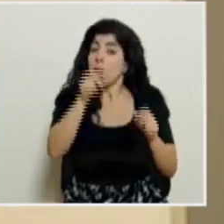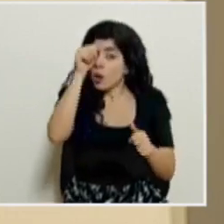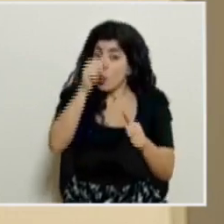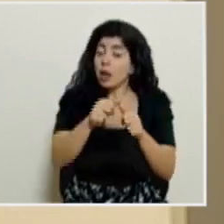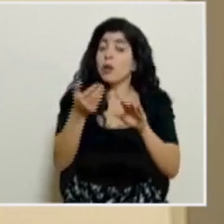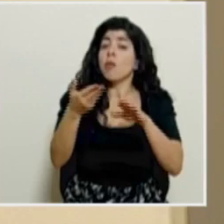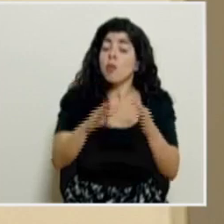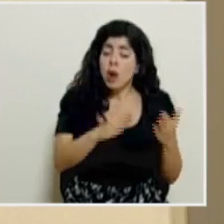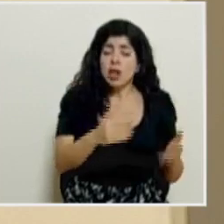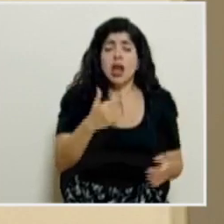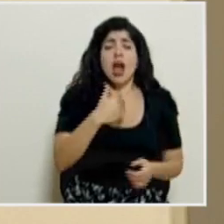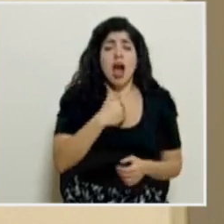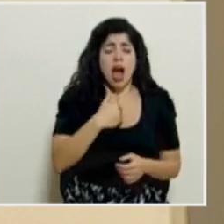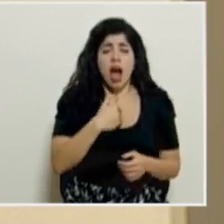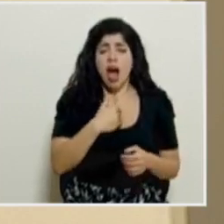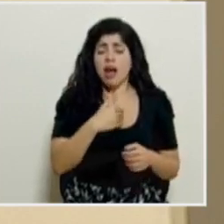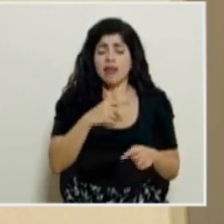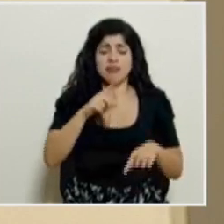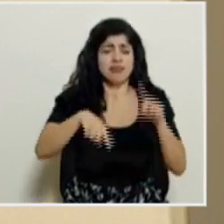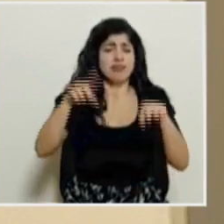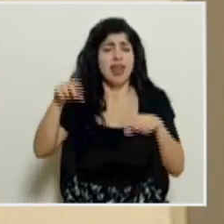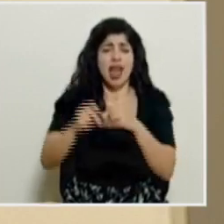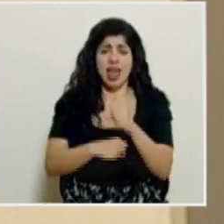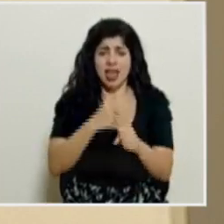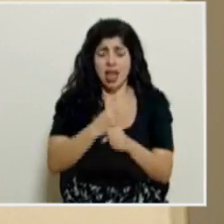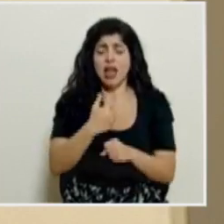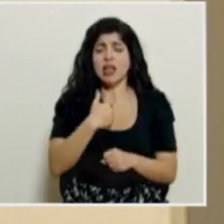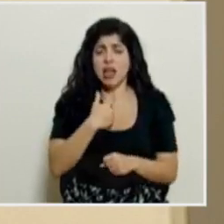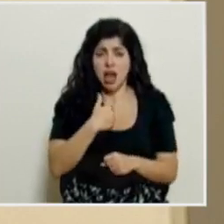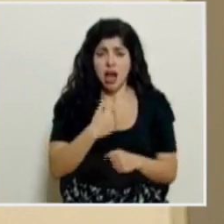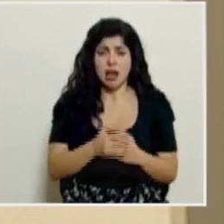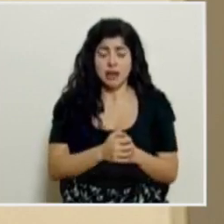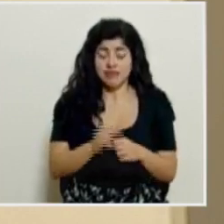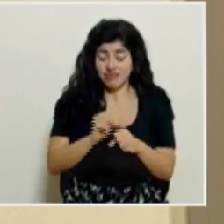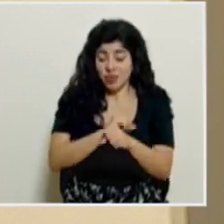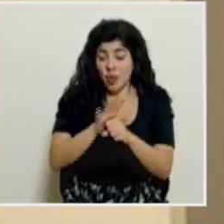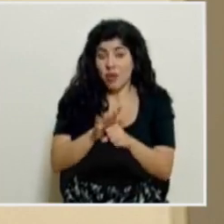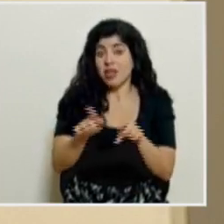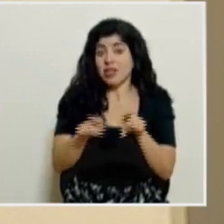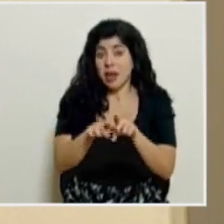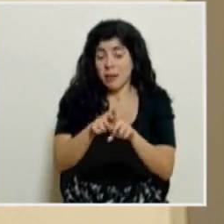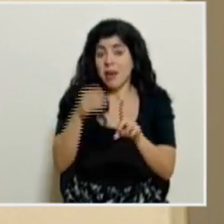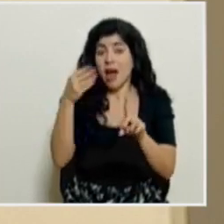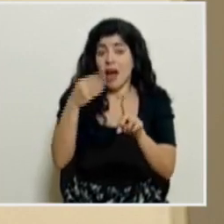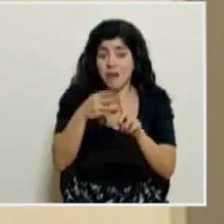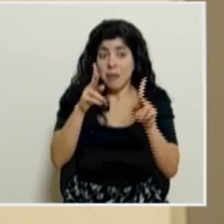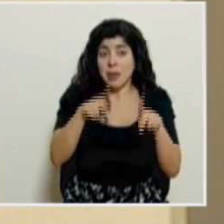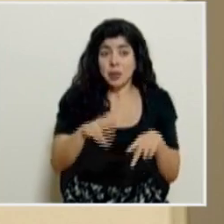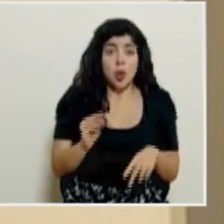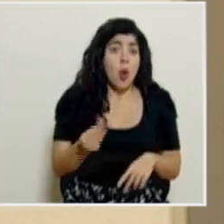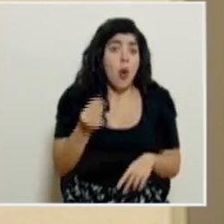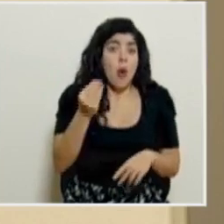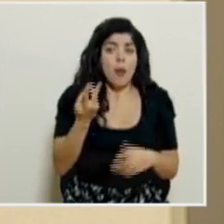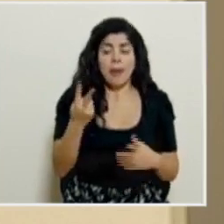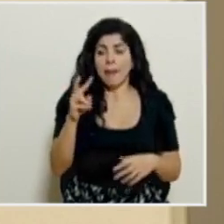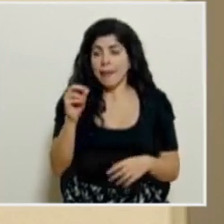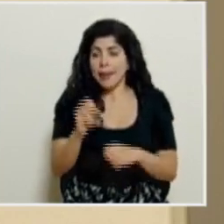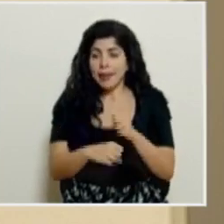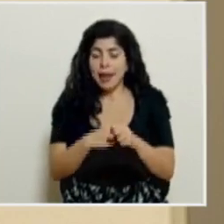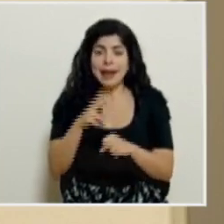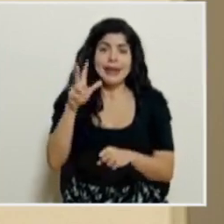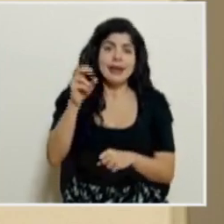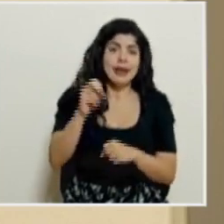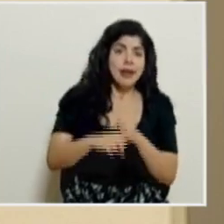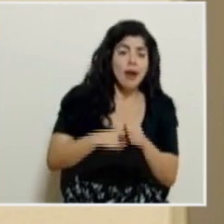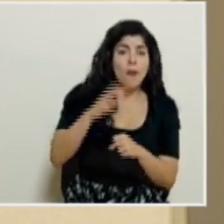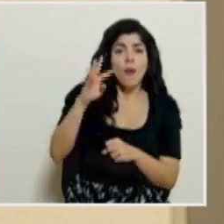mortalidad tenemos en todos los grupos de edad, y lamentablemente pues el COVID también afecta a personas más jóvenes de 20, de 30,